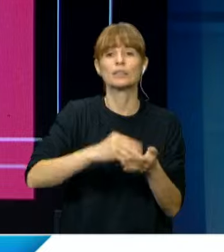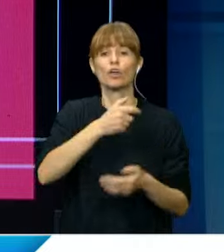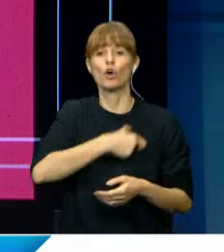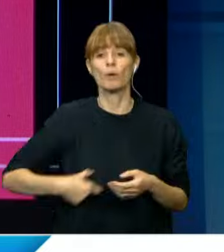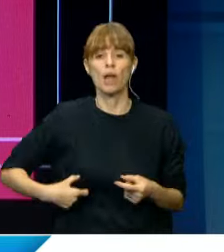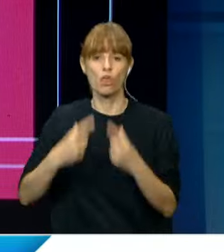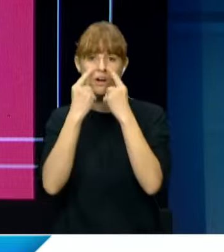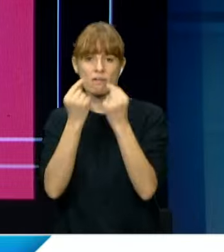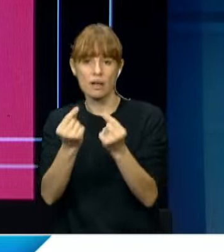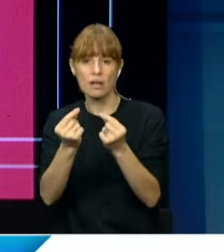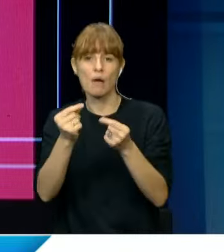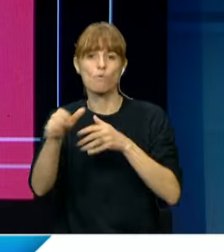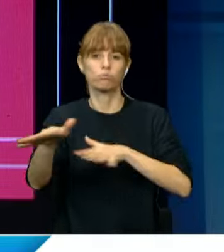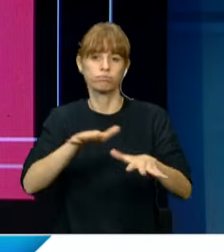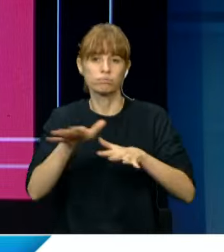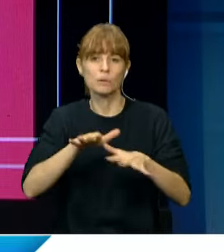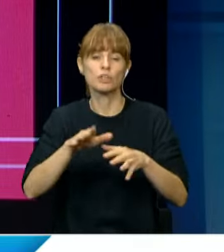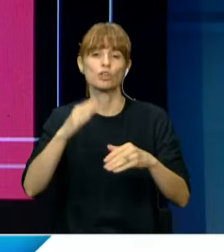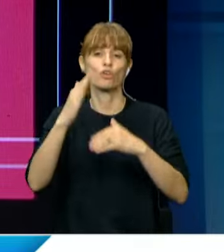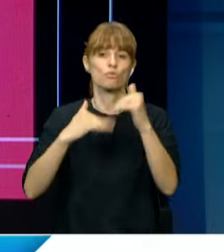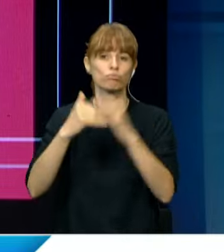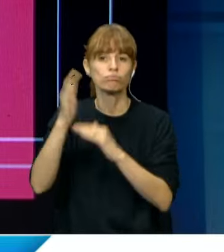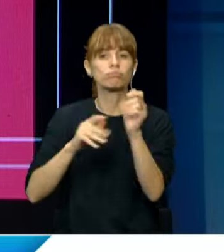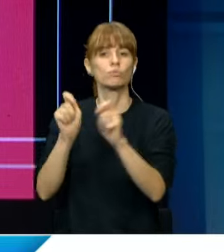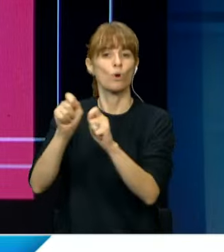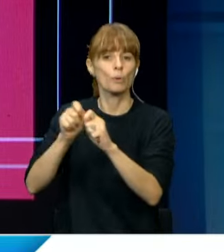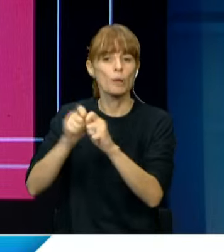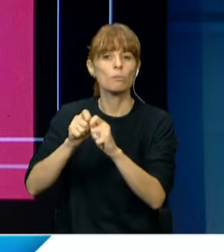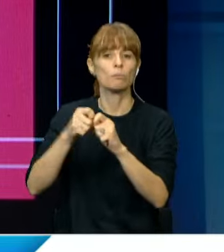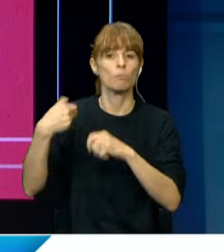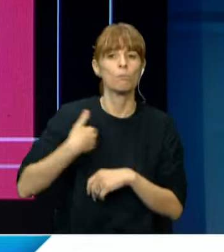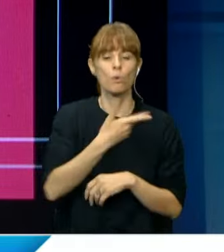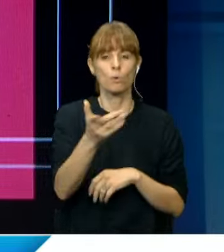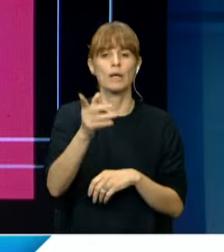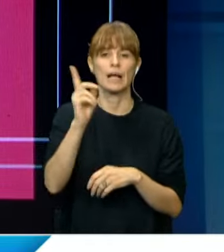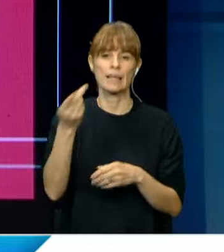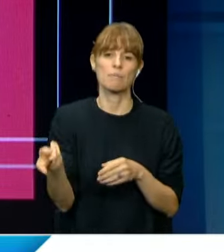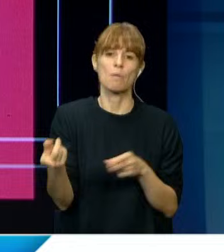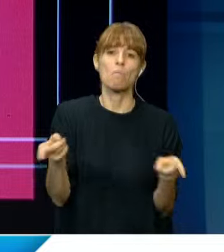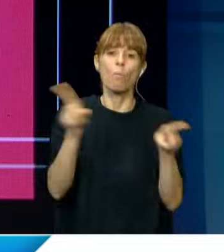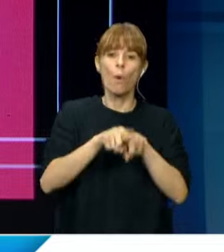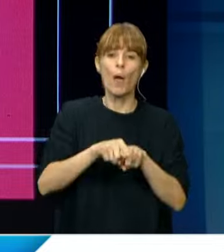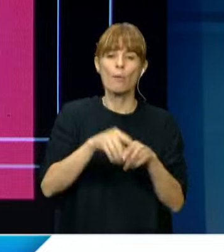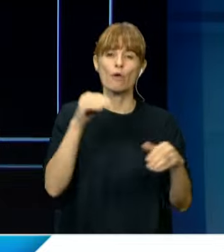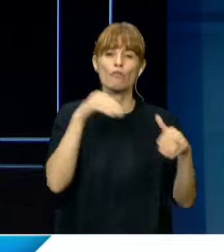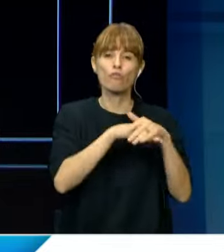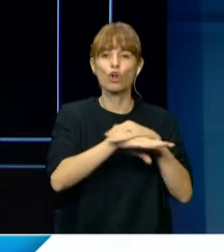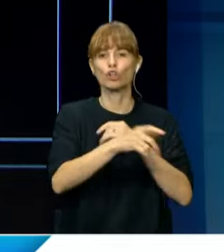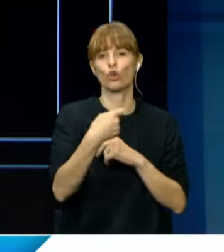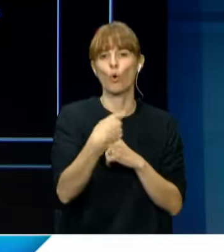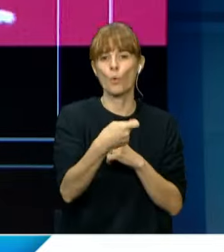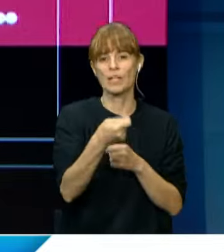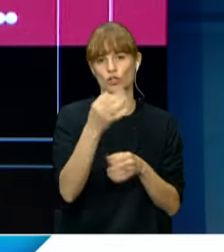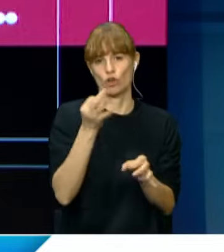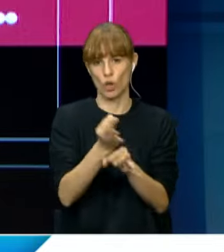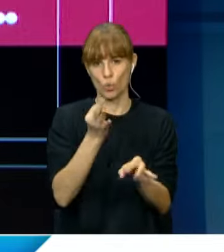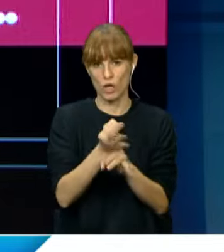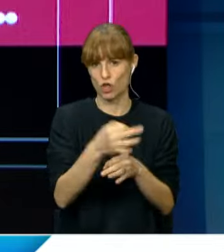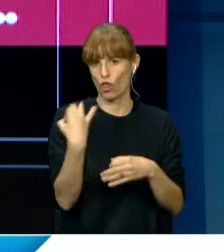reactivación de la obra pública y la restitución de fondos para las jubilaciones y educación.